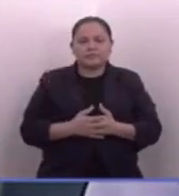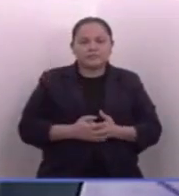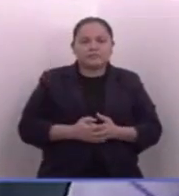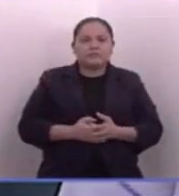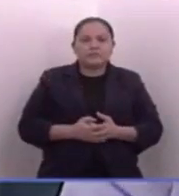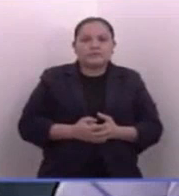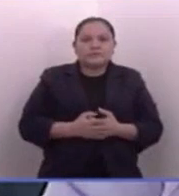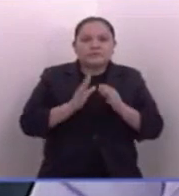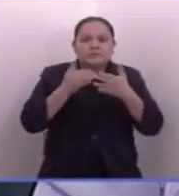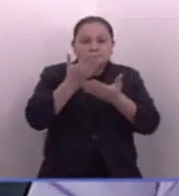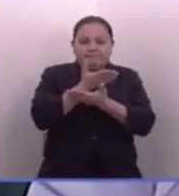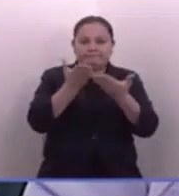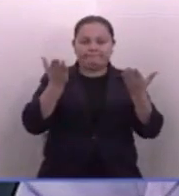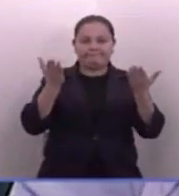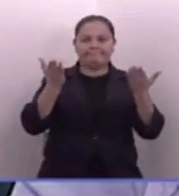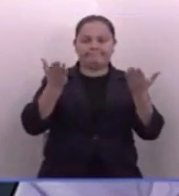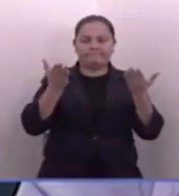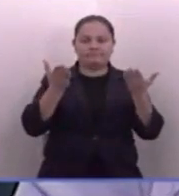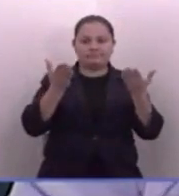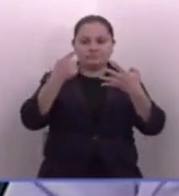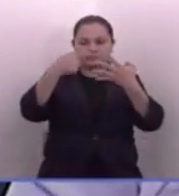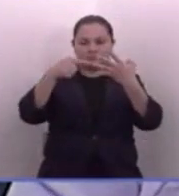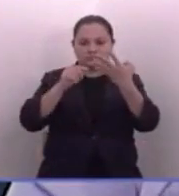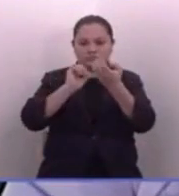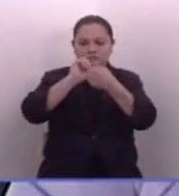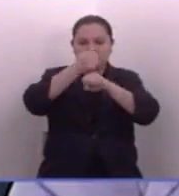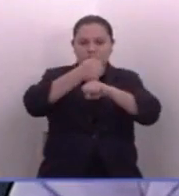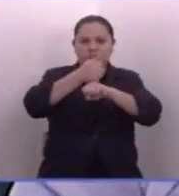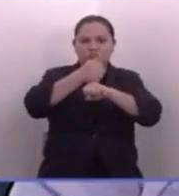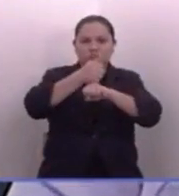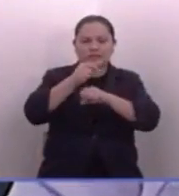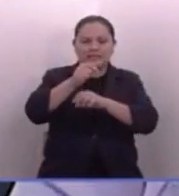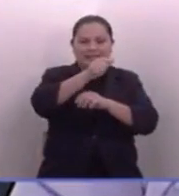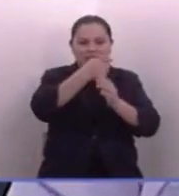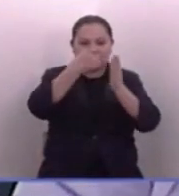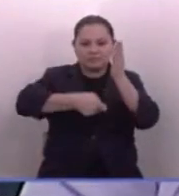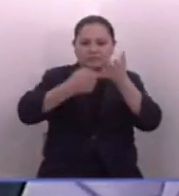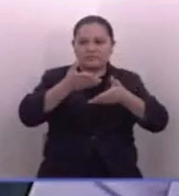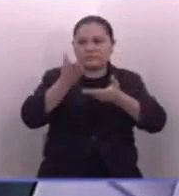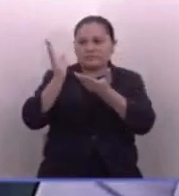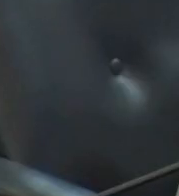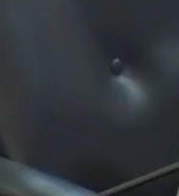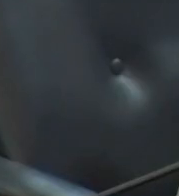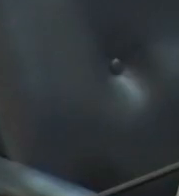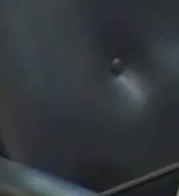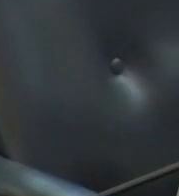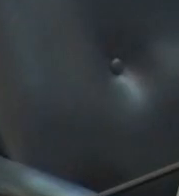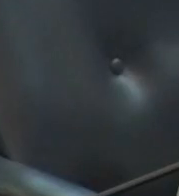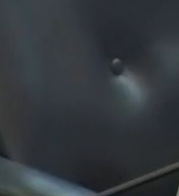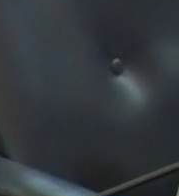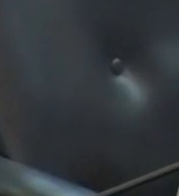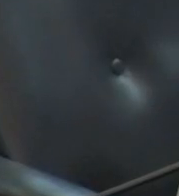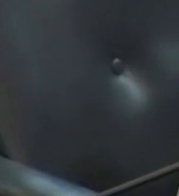Porque ustedes aprueban medidas que le quitan aranceles a la exportación de maíz. Eso va a